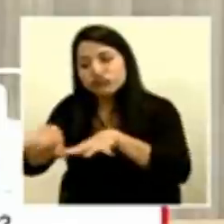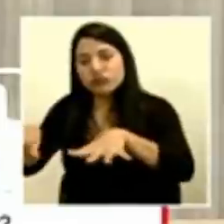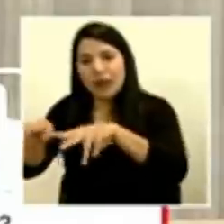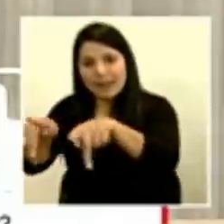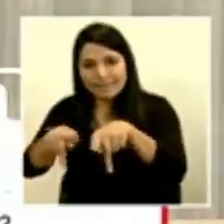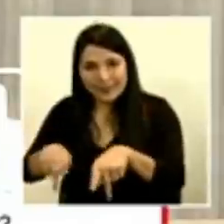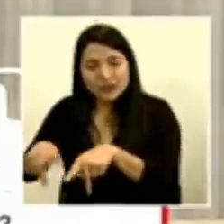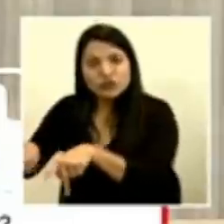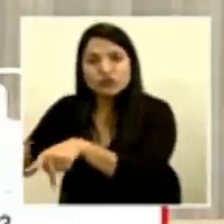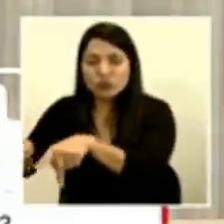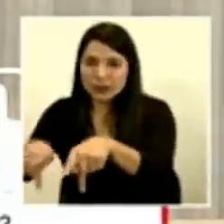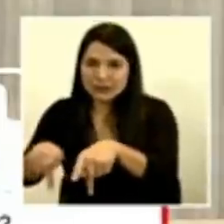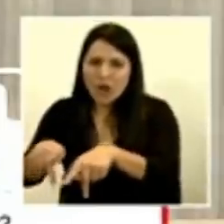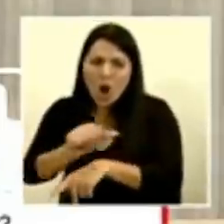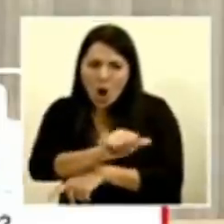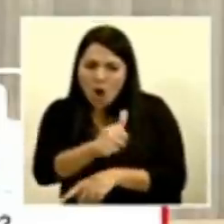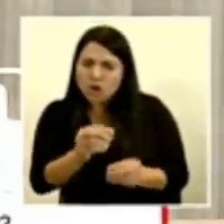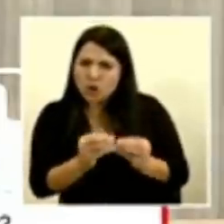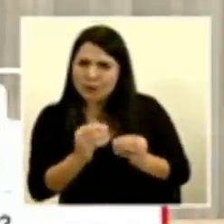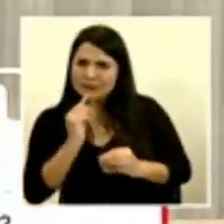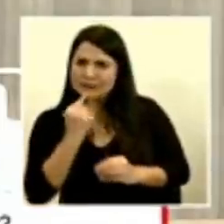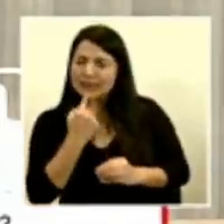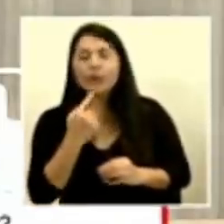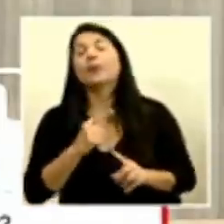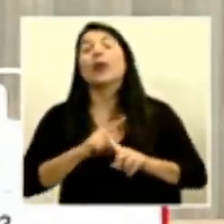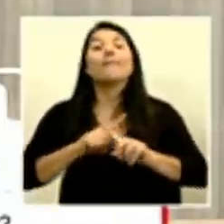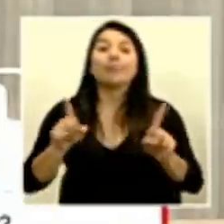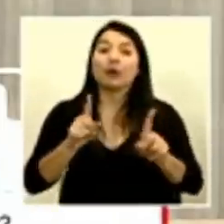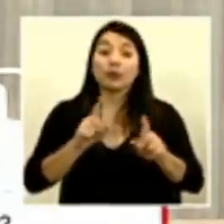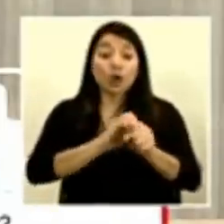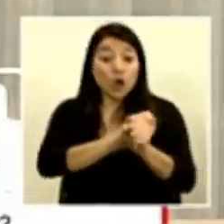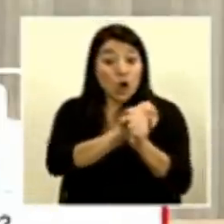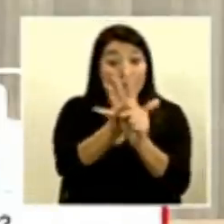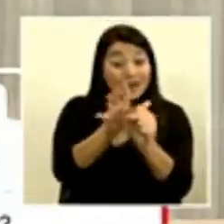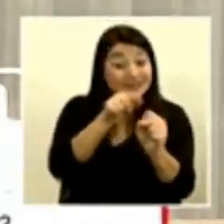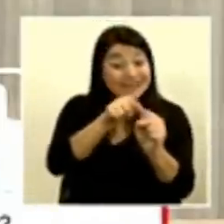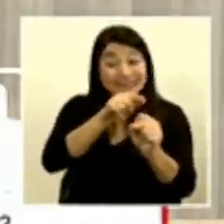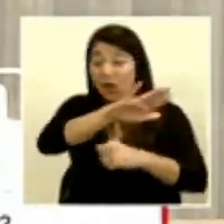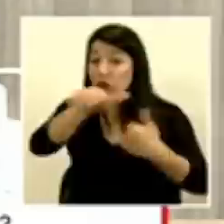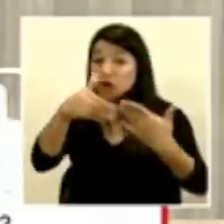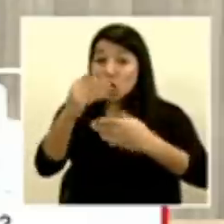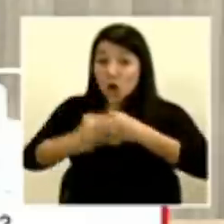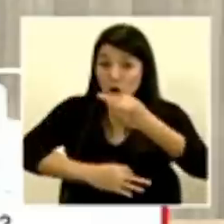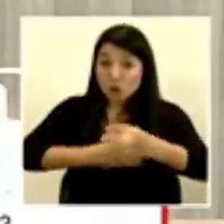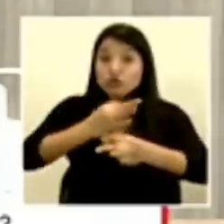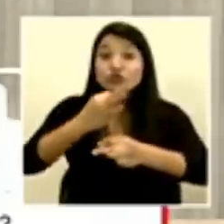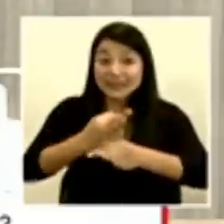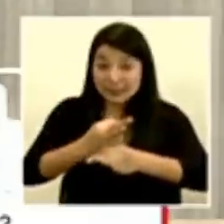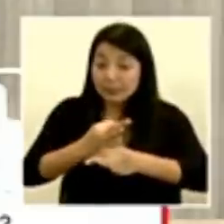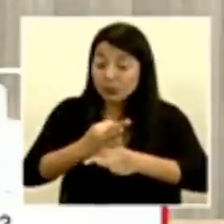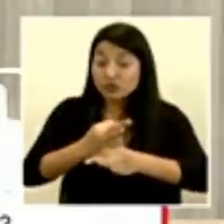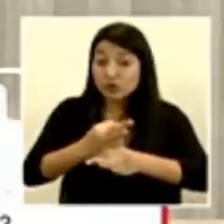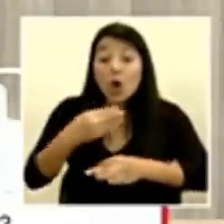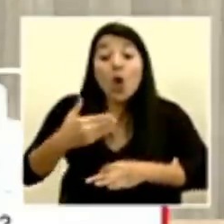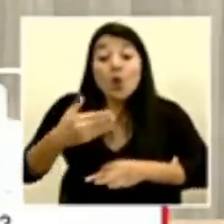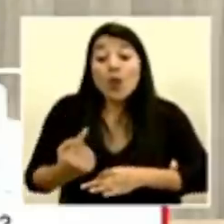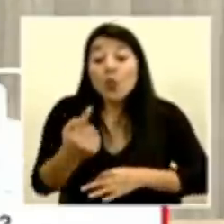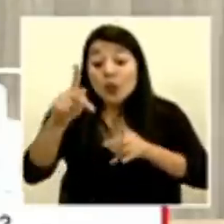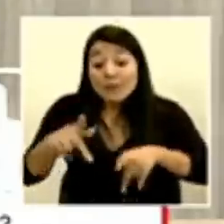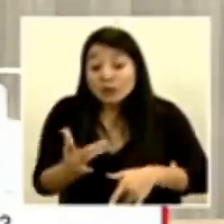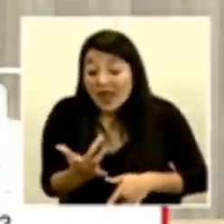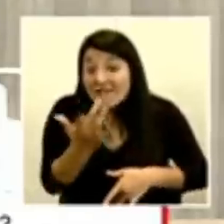el COVID-19. Todos ellos levantan inmunidad en las personas. Todos ellos, una vez que una persona se expone a ese virus,